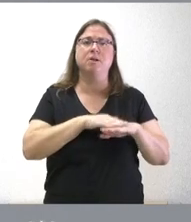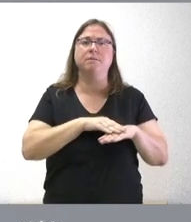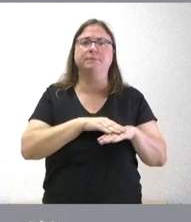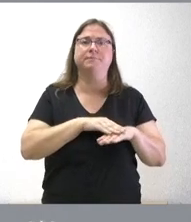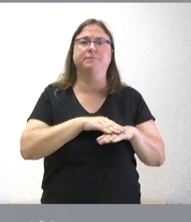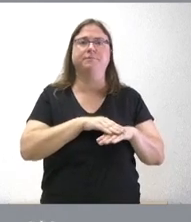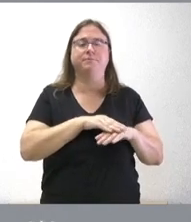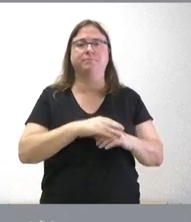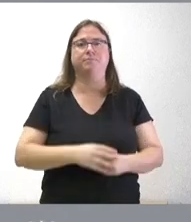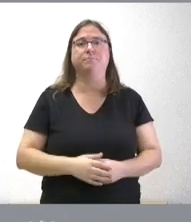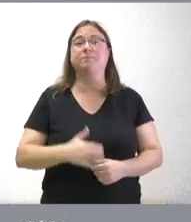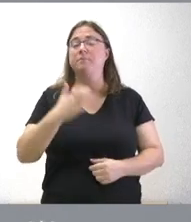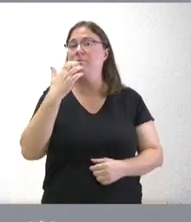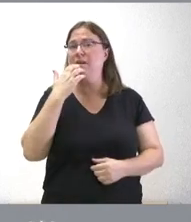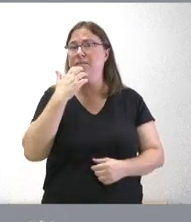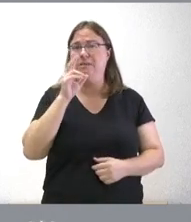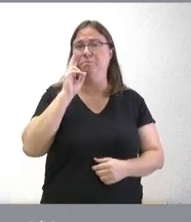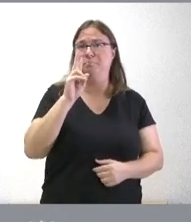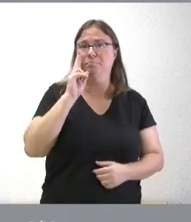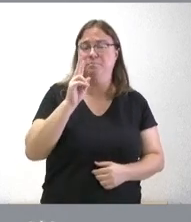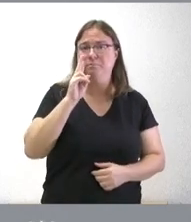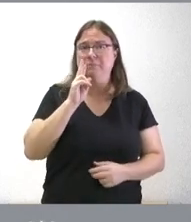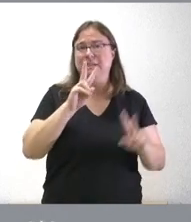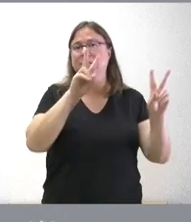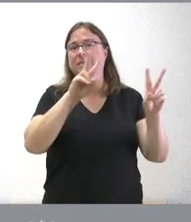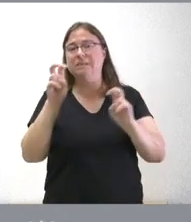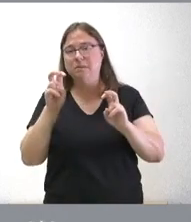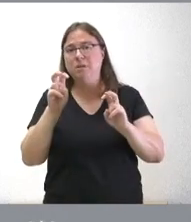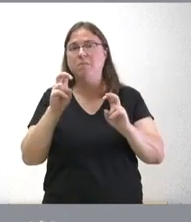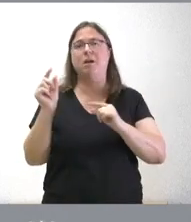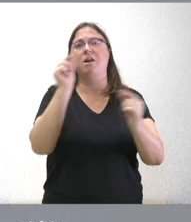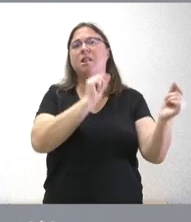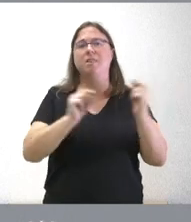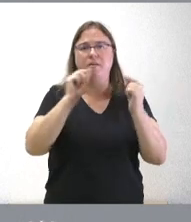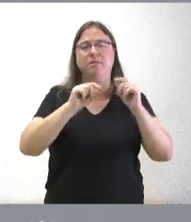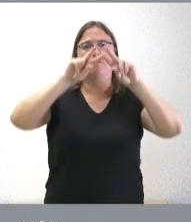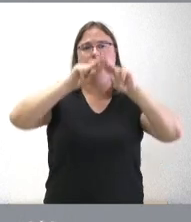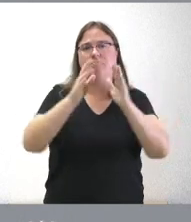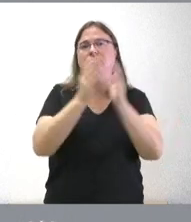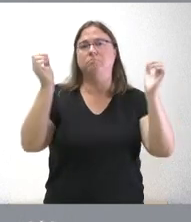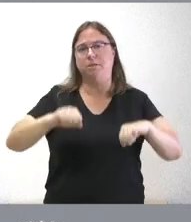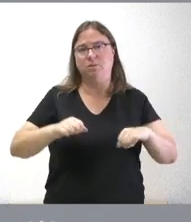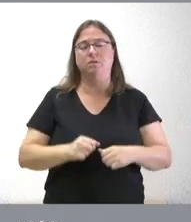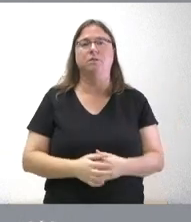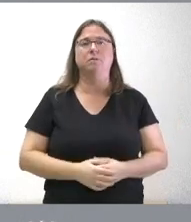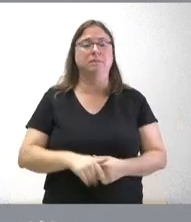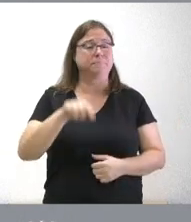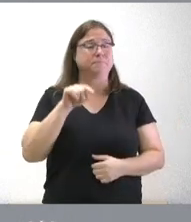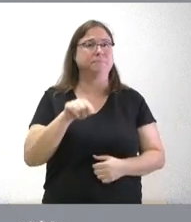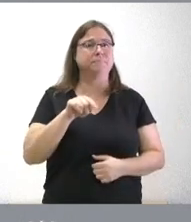el que vayamos ya viendo este tema objeto de debate de análisis y de pacto aquí